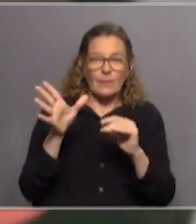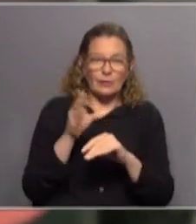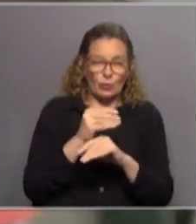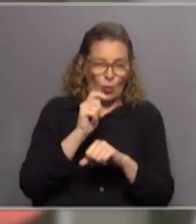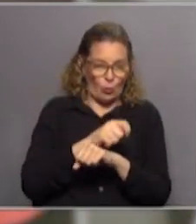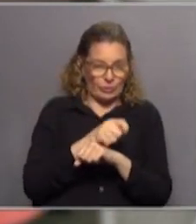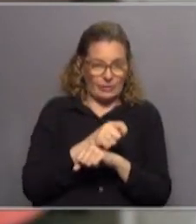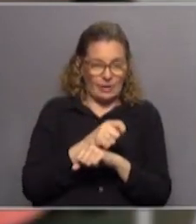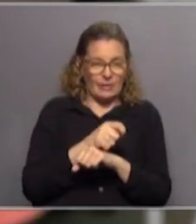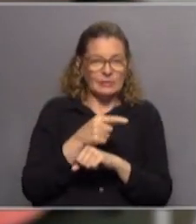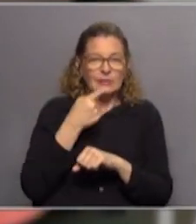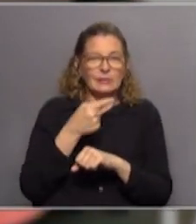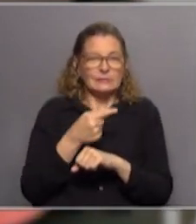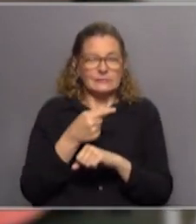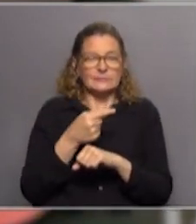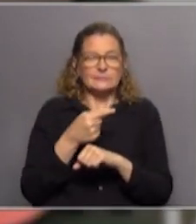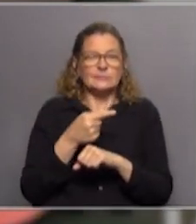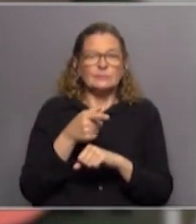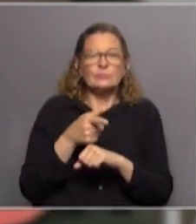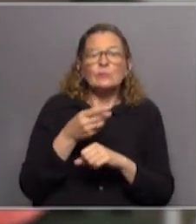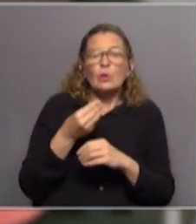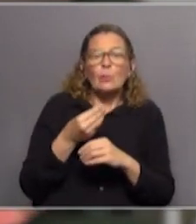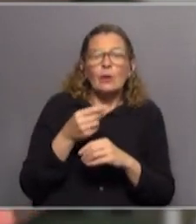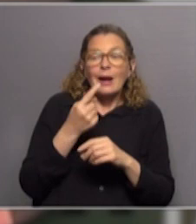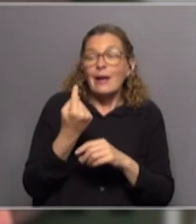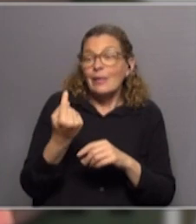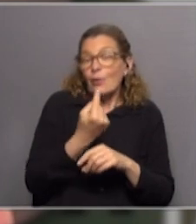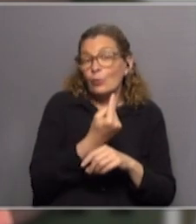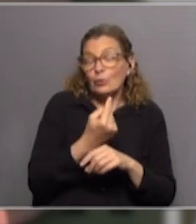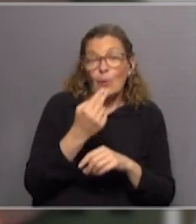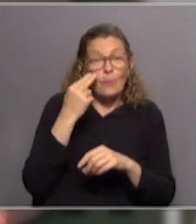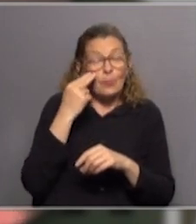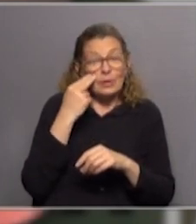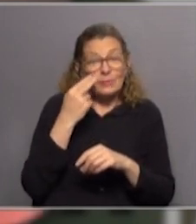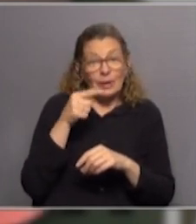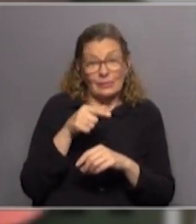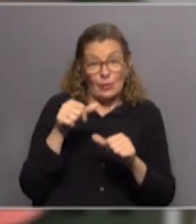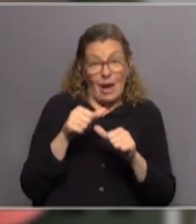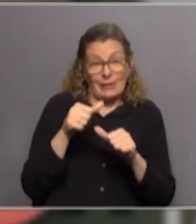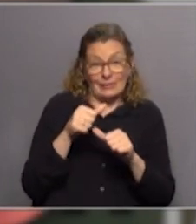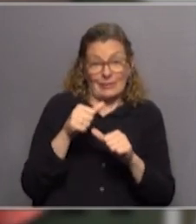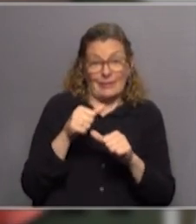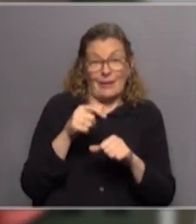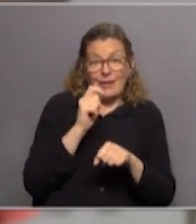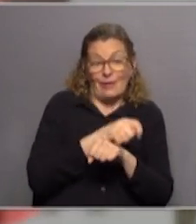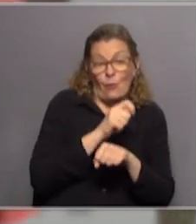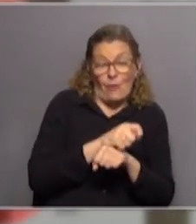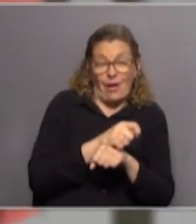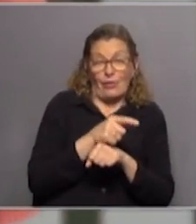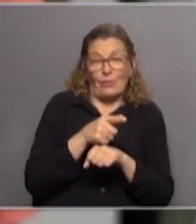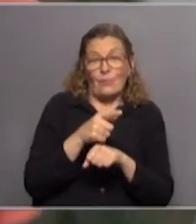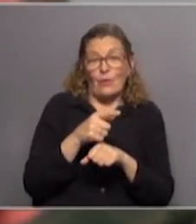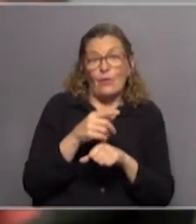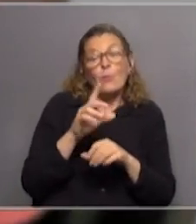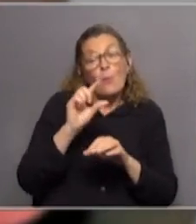calificaciones delictuales que tengan cada uno de los delitos hace a la pena. O sea, en general los